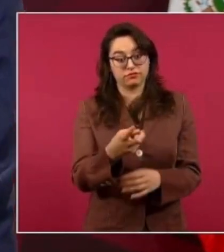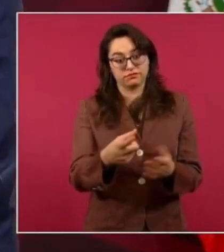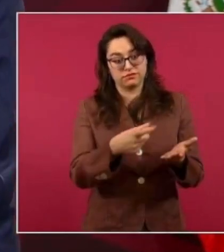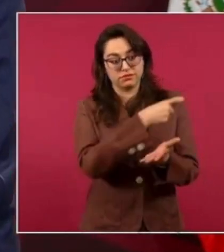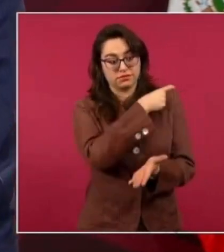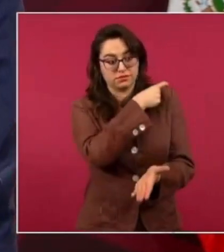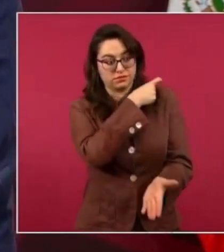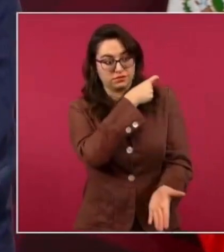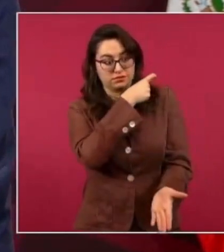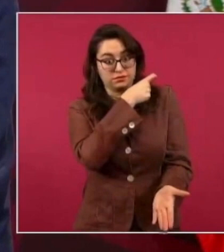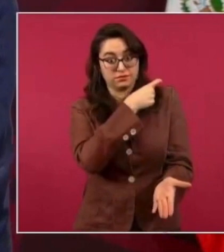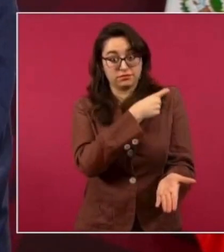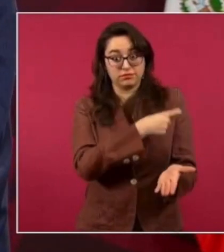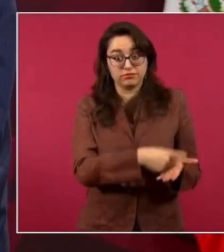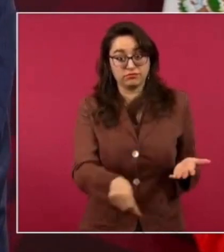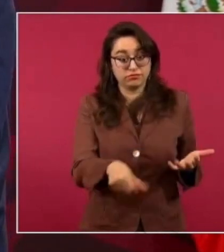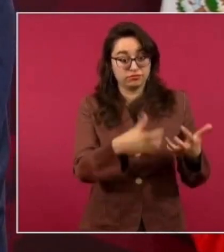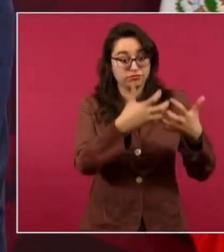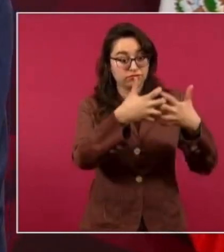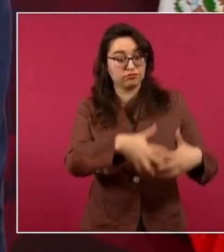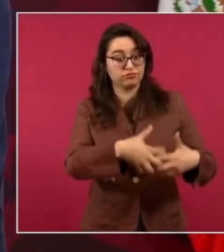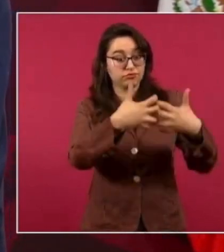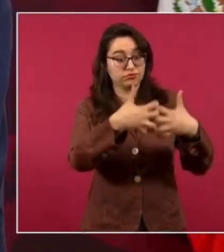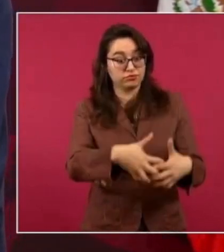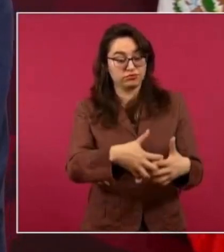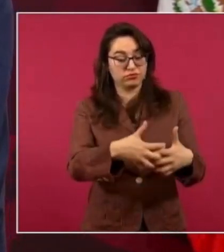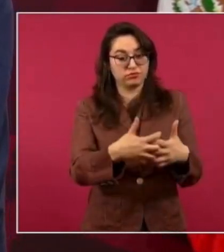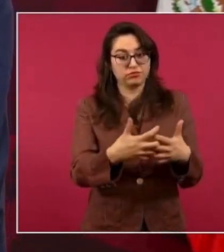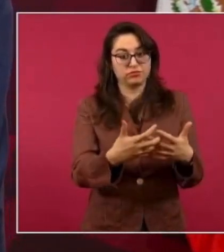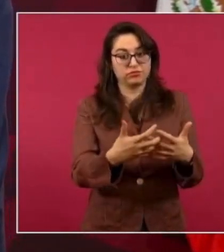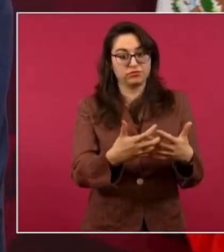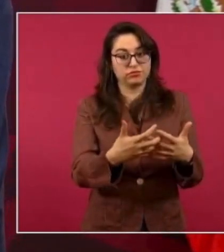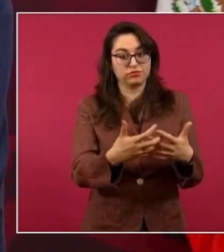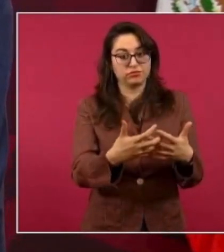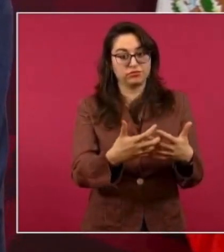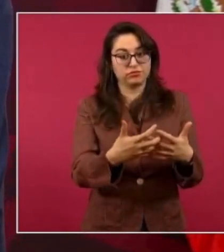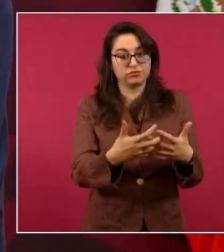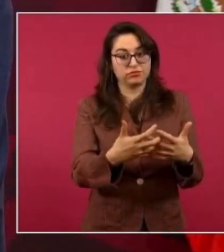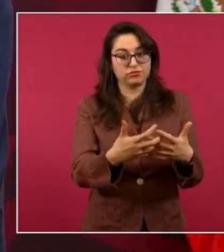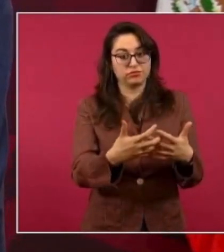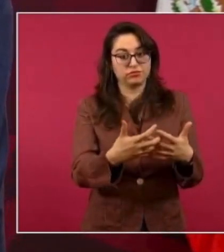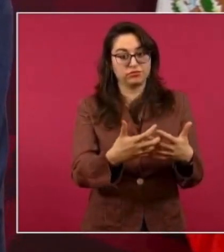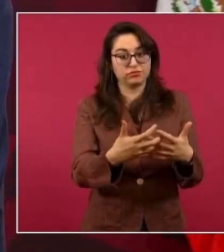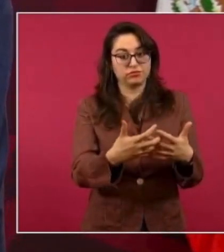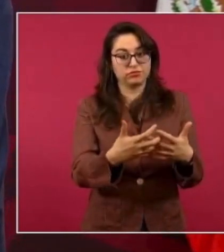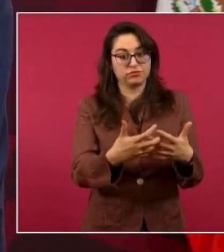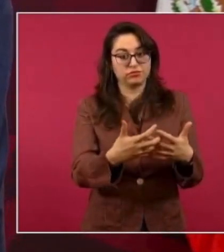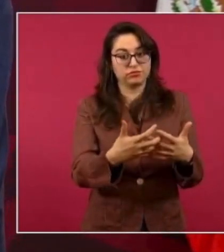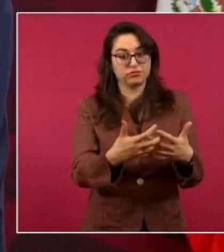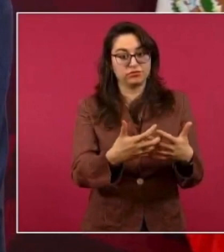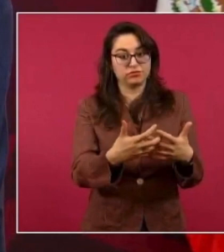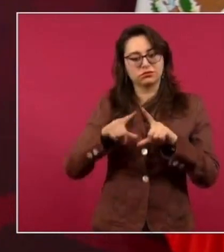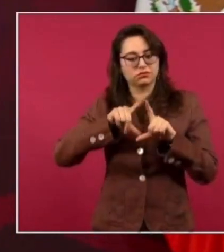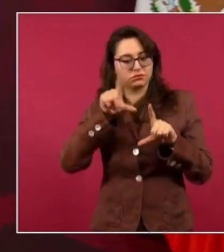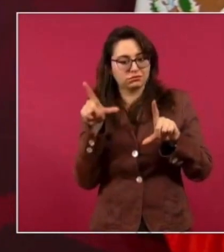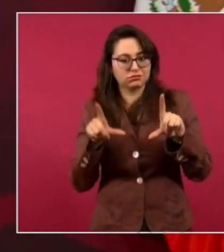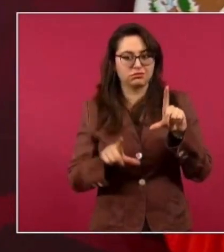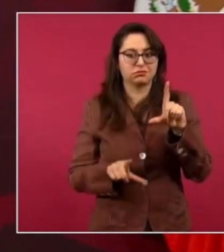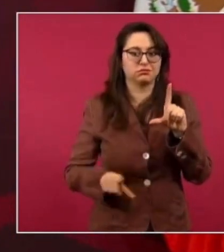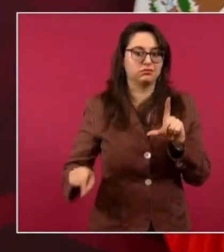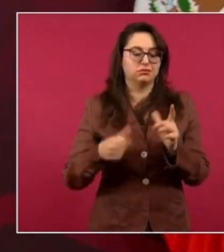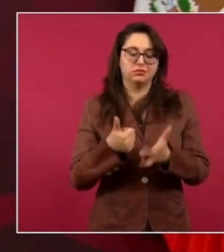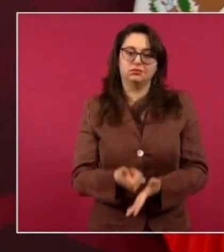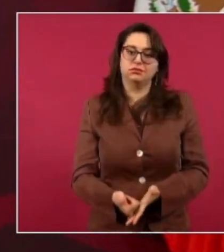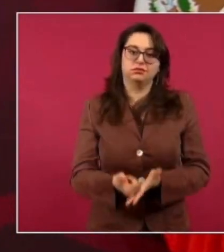nos proponemos construir